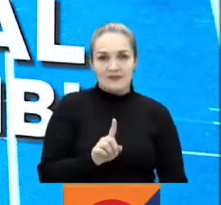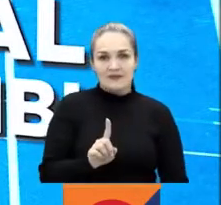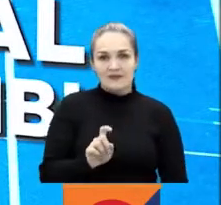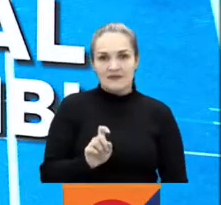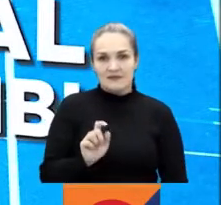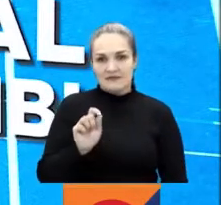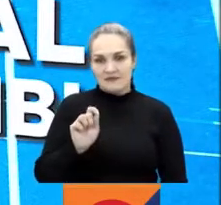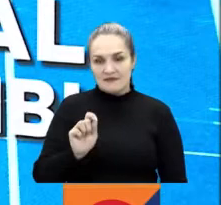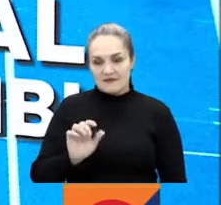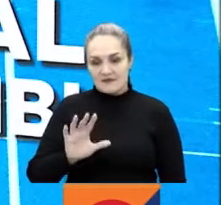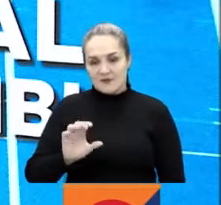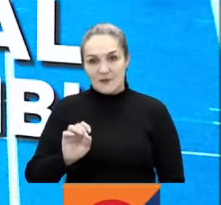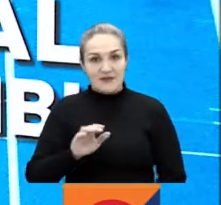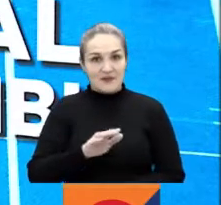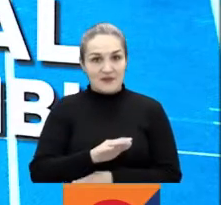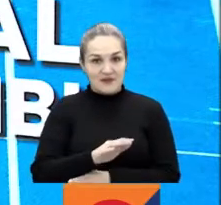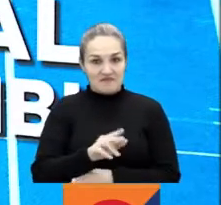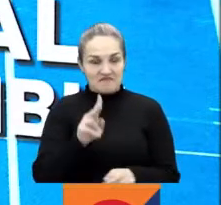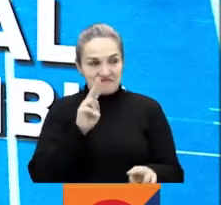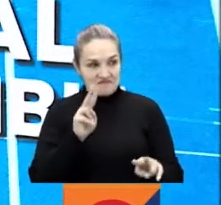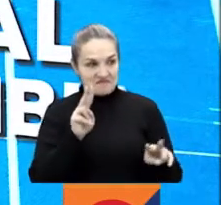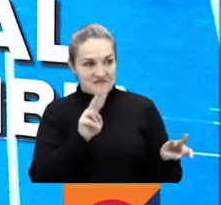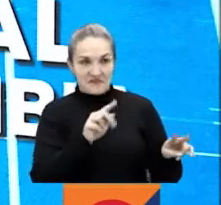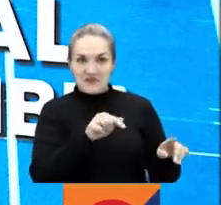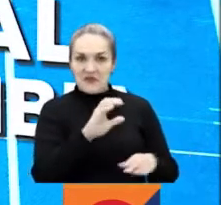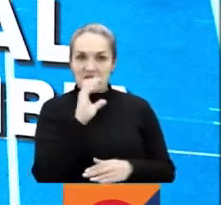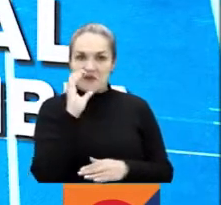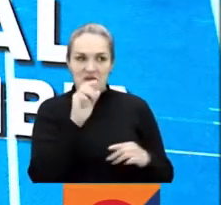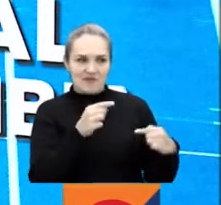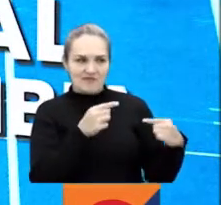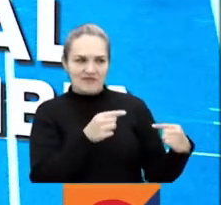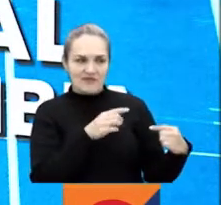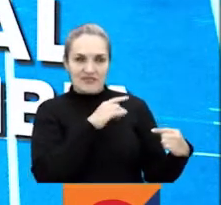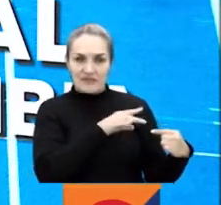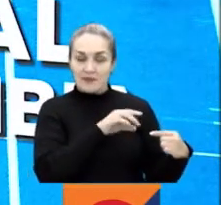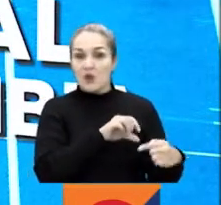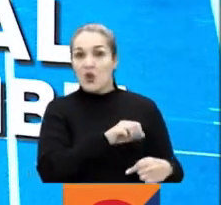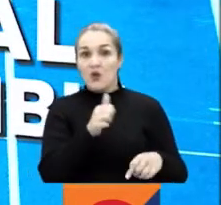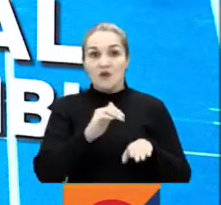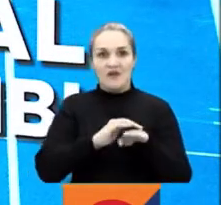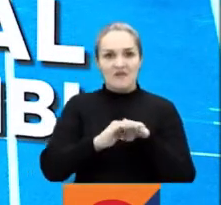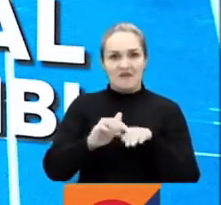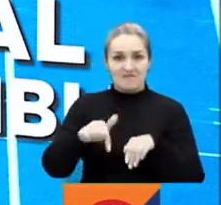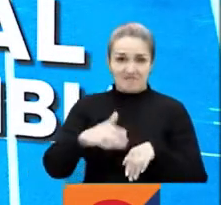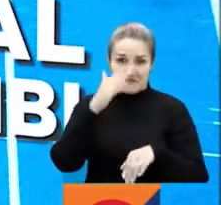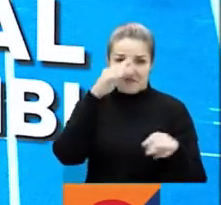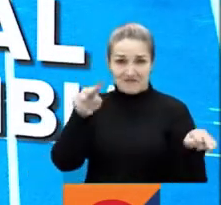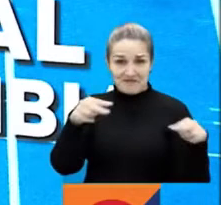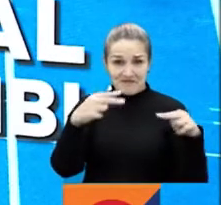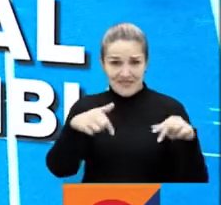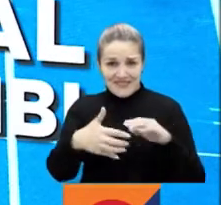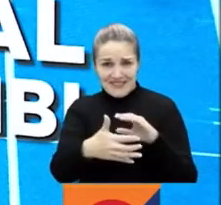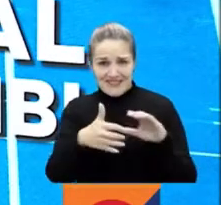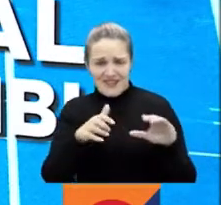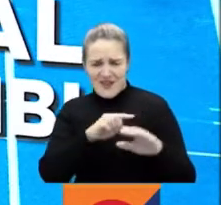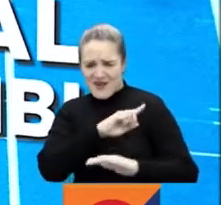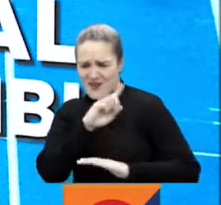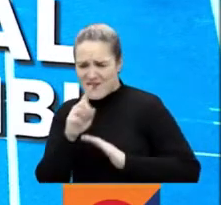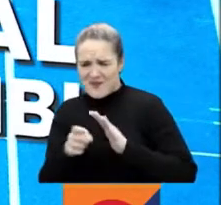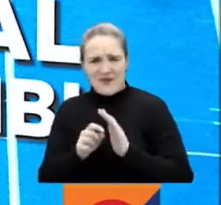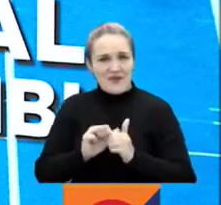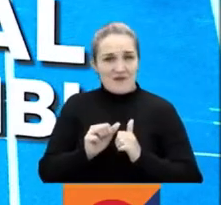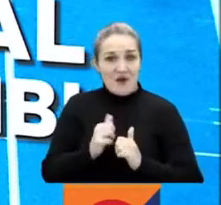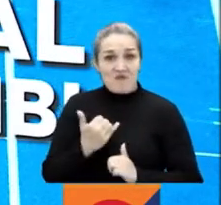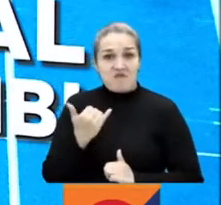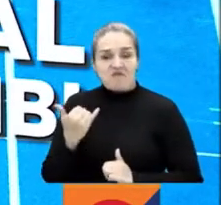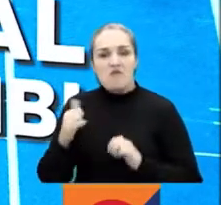en esta señal para vivir ese partido Colombia-Chile. Y también les tenemos otra invitación, porque acá les tenemos todo. Sí, se trata del mundial que se